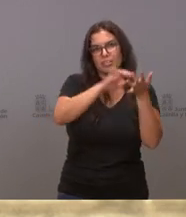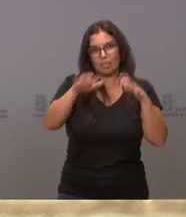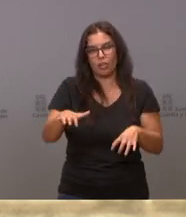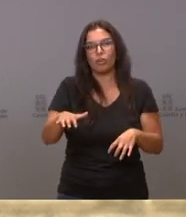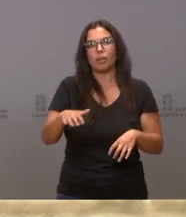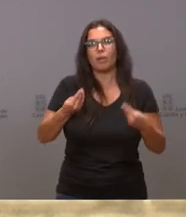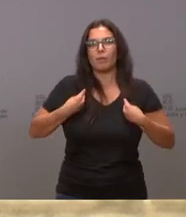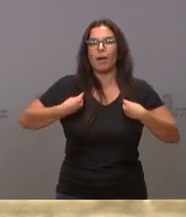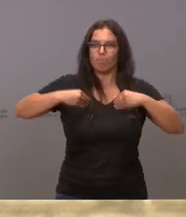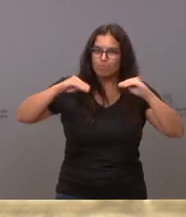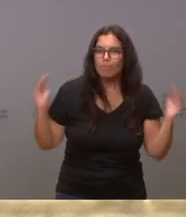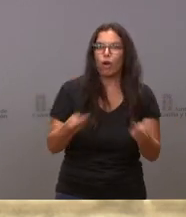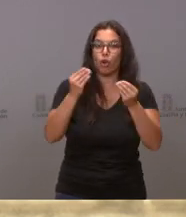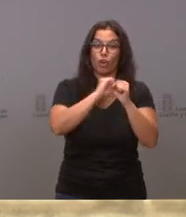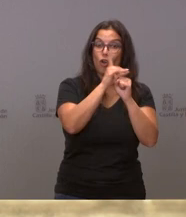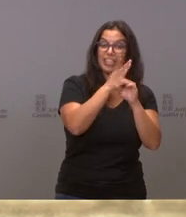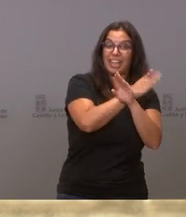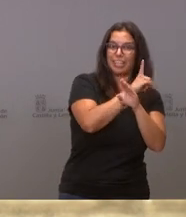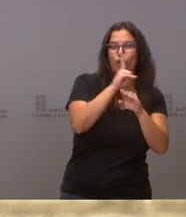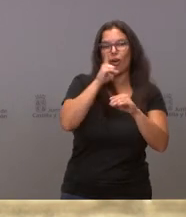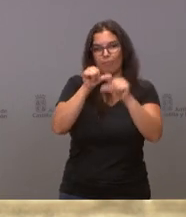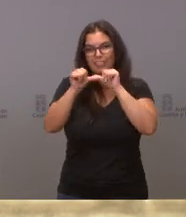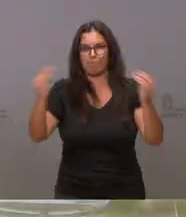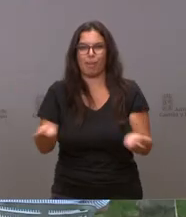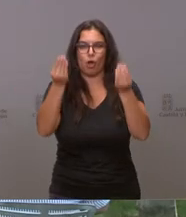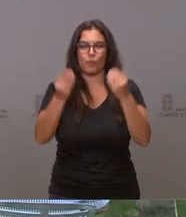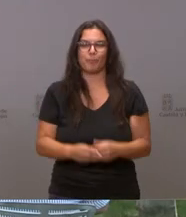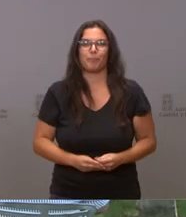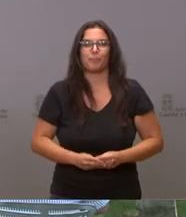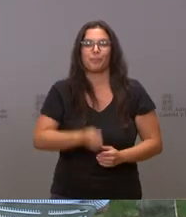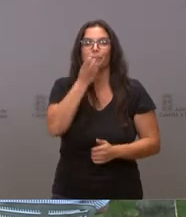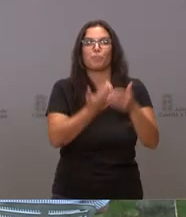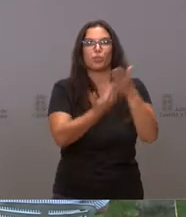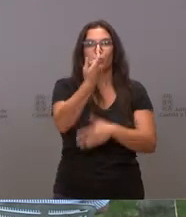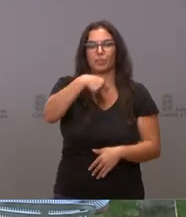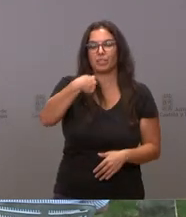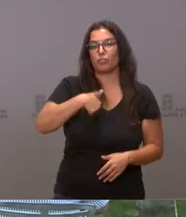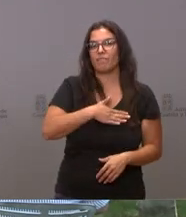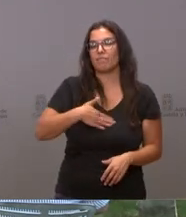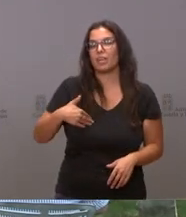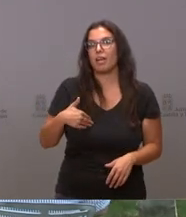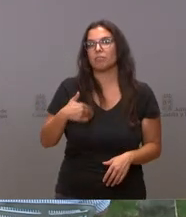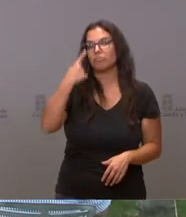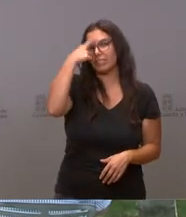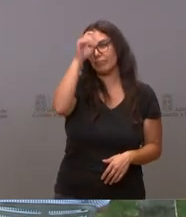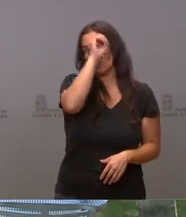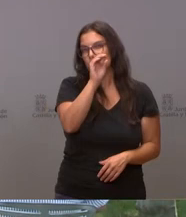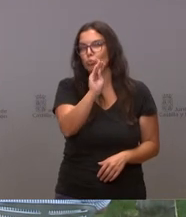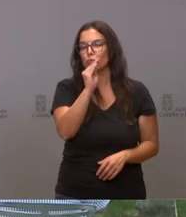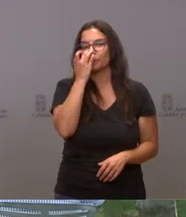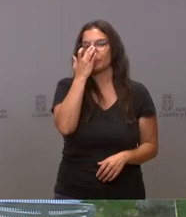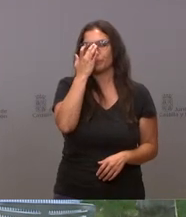vivamos mejor que antes de la pandemia. Buenos días, presidente. Yo quería saber su opinión de